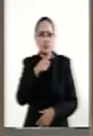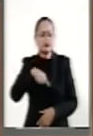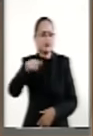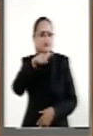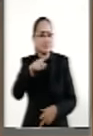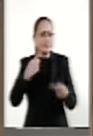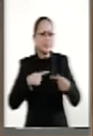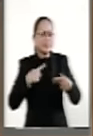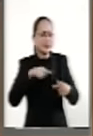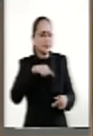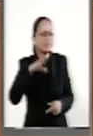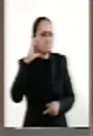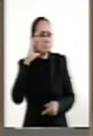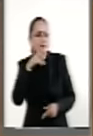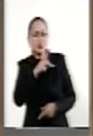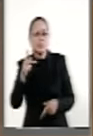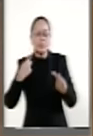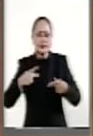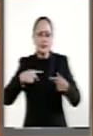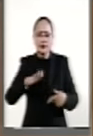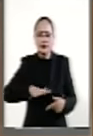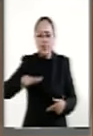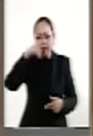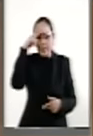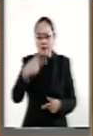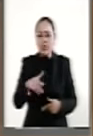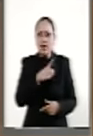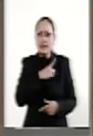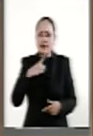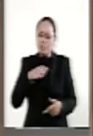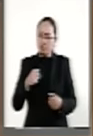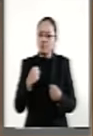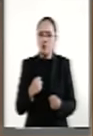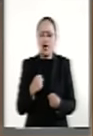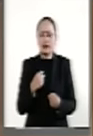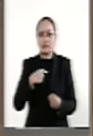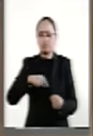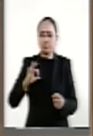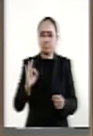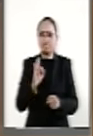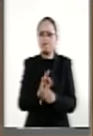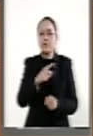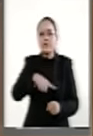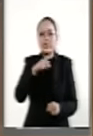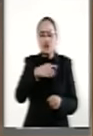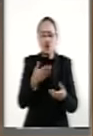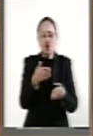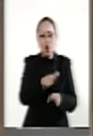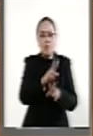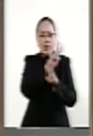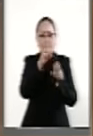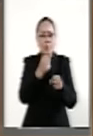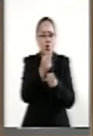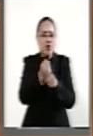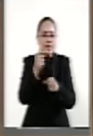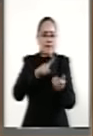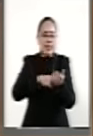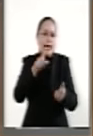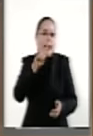de México es que el Senado se pronuncie con firmeza respecto a la violencia sufrida por mujeres,